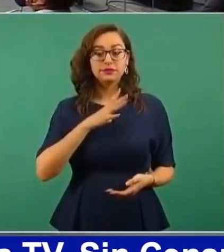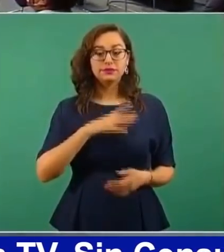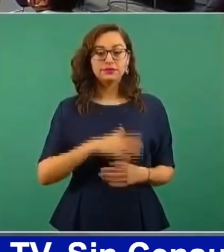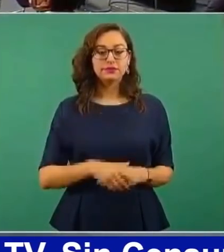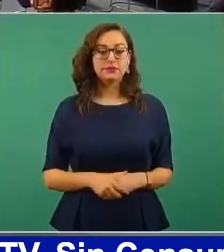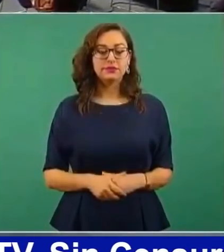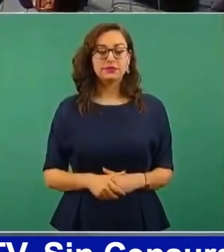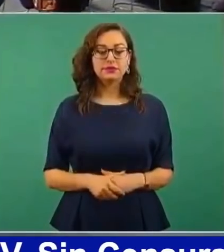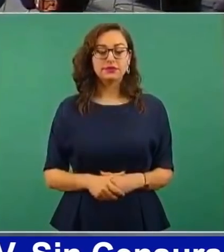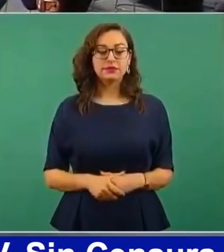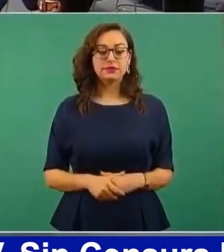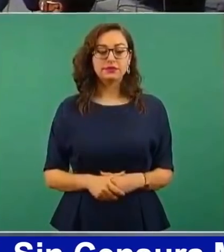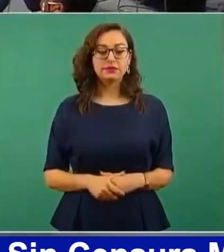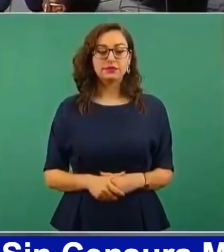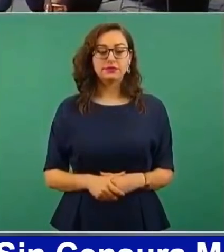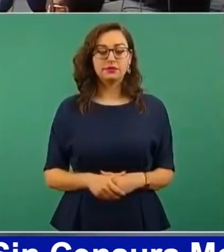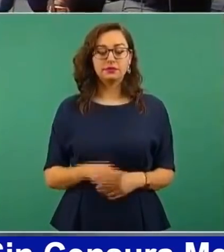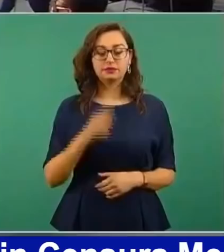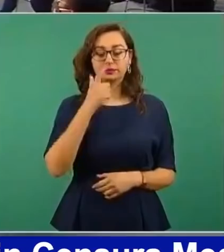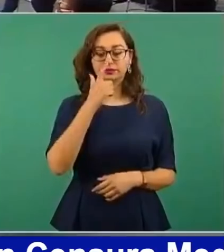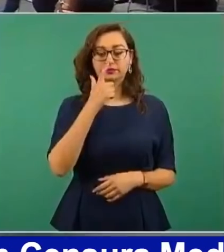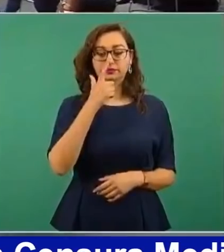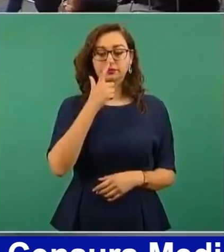Este es el portal. Ah,